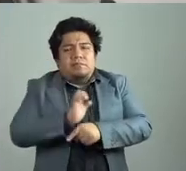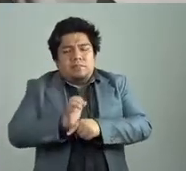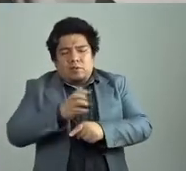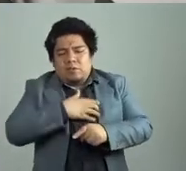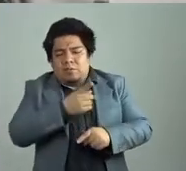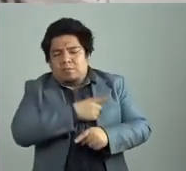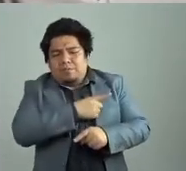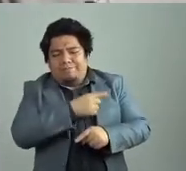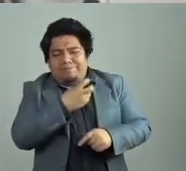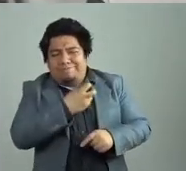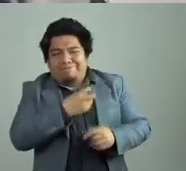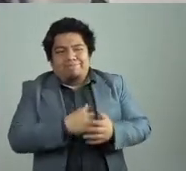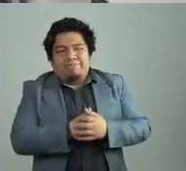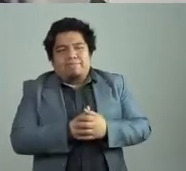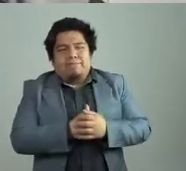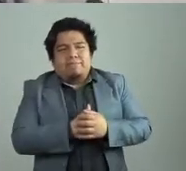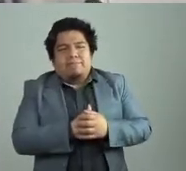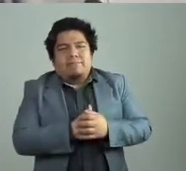tarde, este,